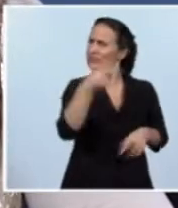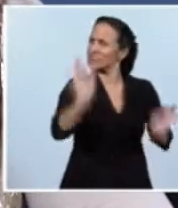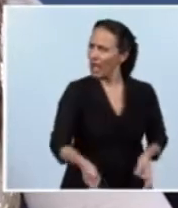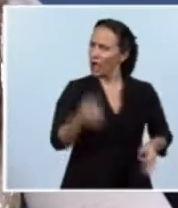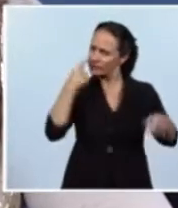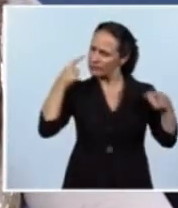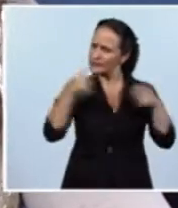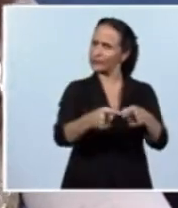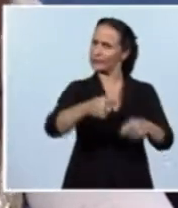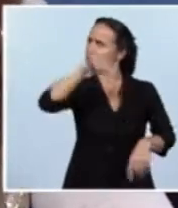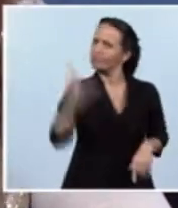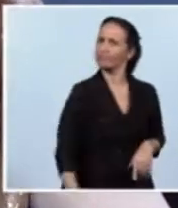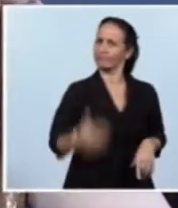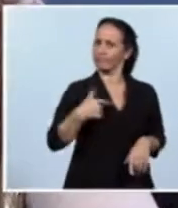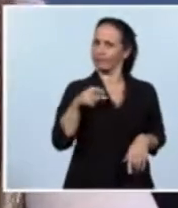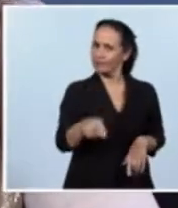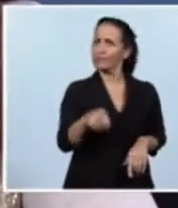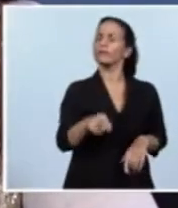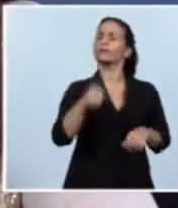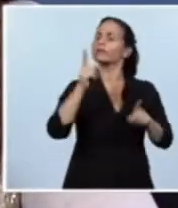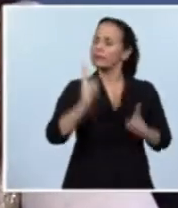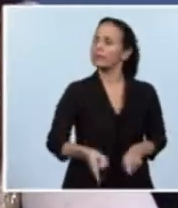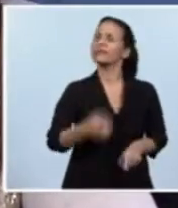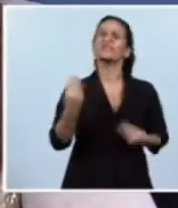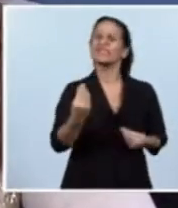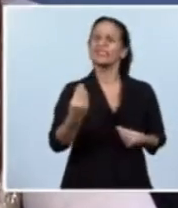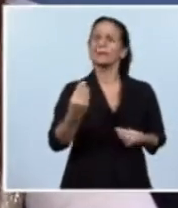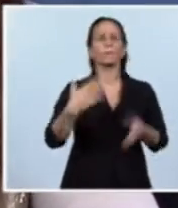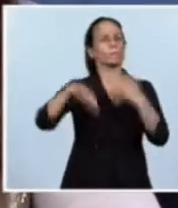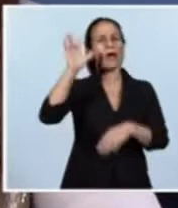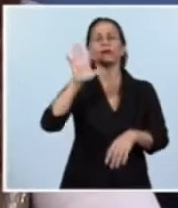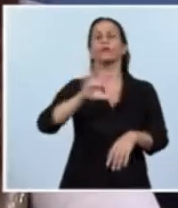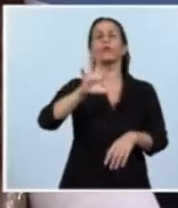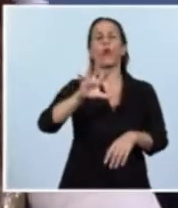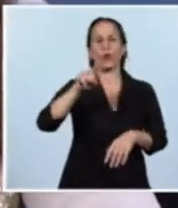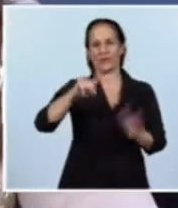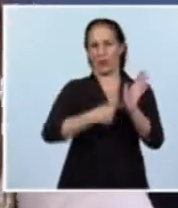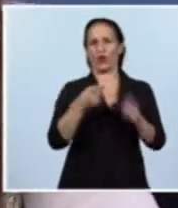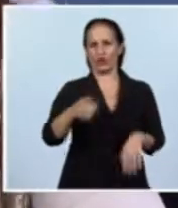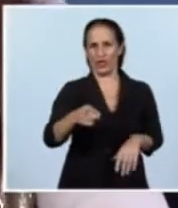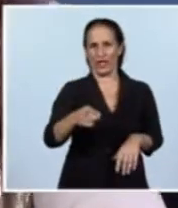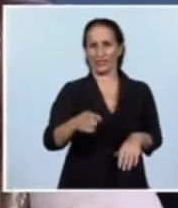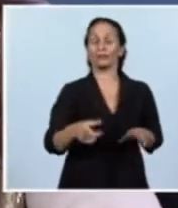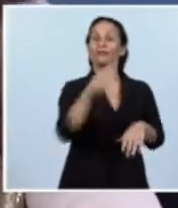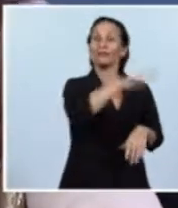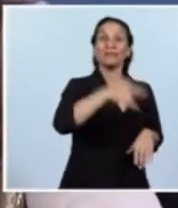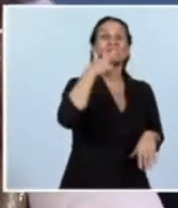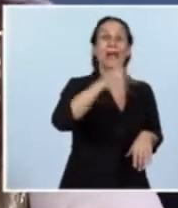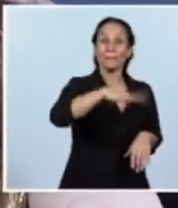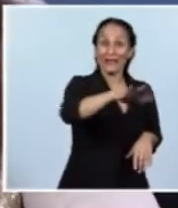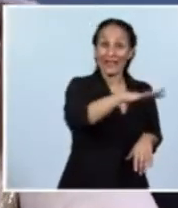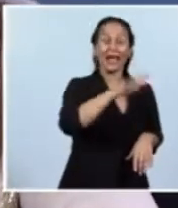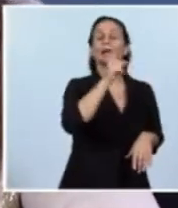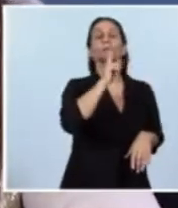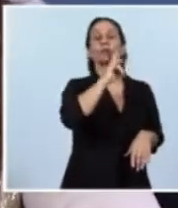tenido siempre en todo el país y especialmente en la provincia de Buenos Aires. En San Miguel, San Miguel del